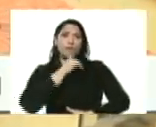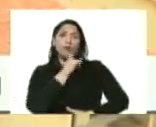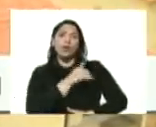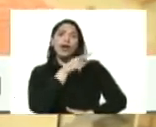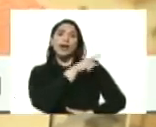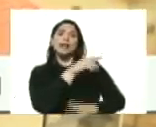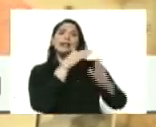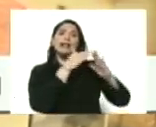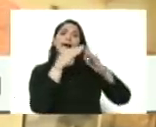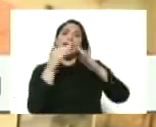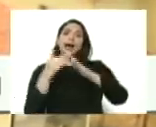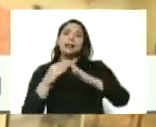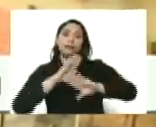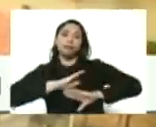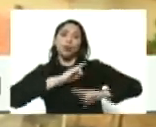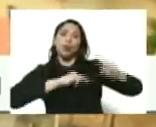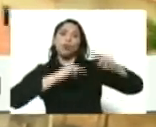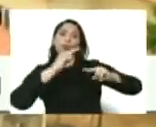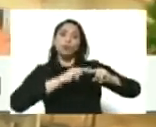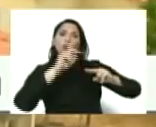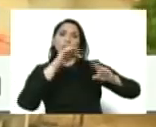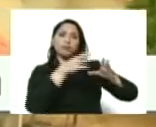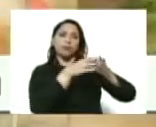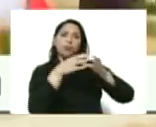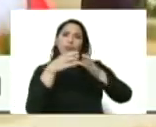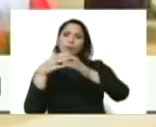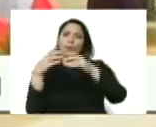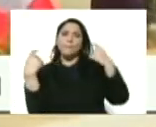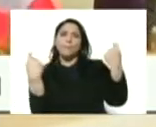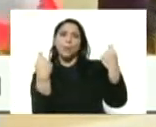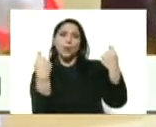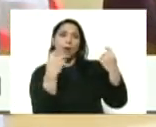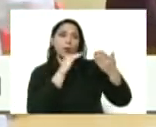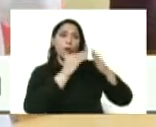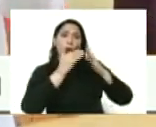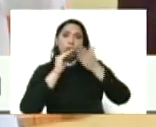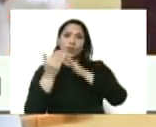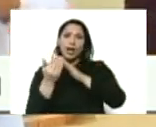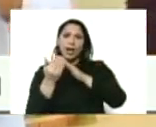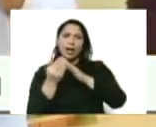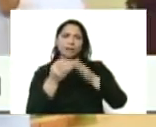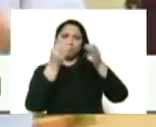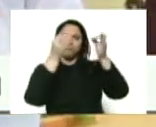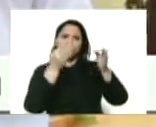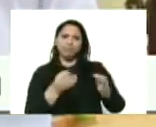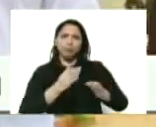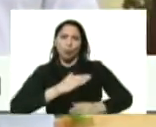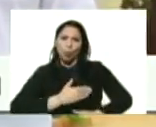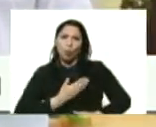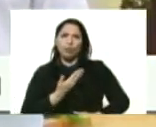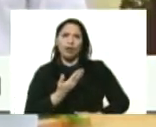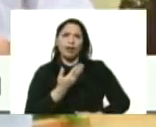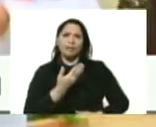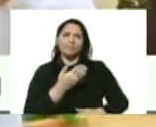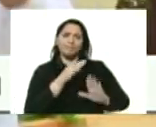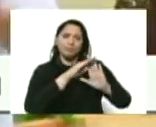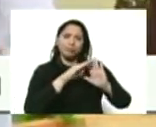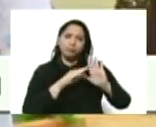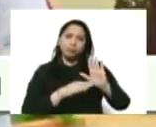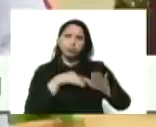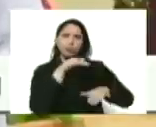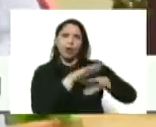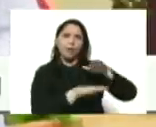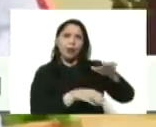urbanismo la autoconstrucción la organización popular comunal ha sido determinante para poder concretar este avance.